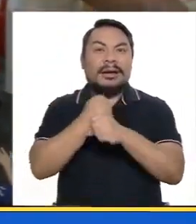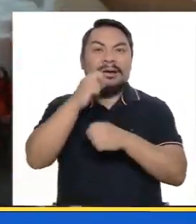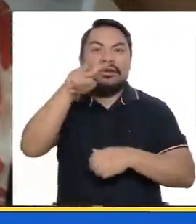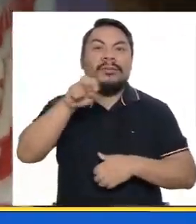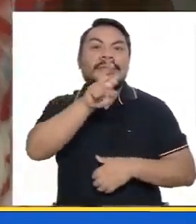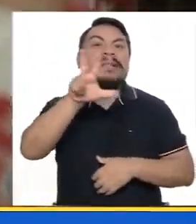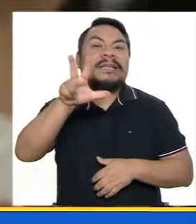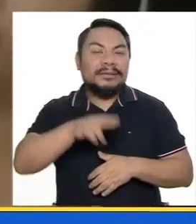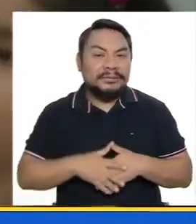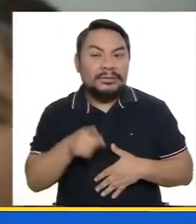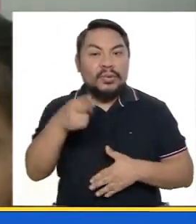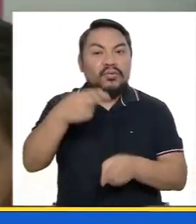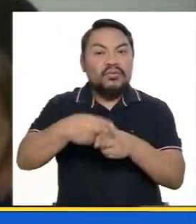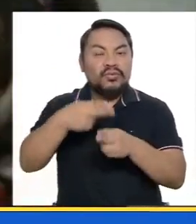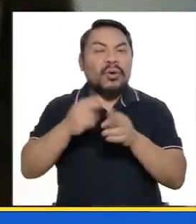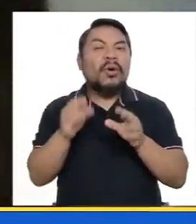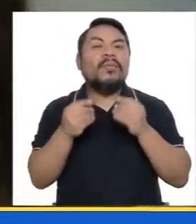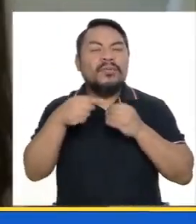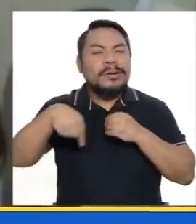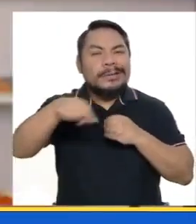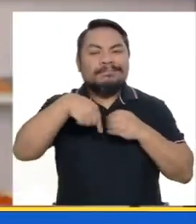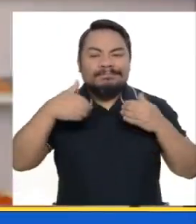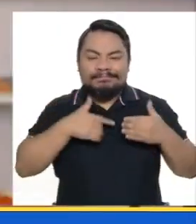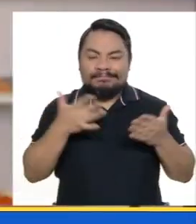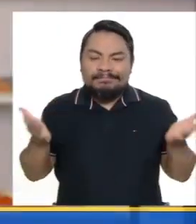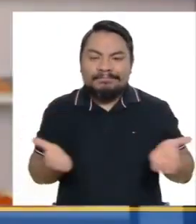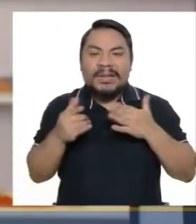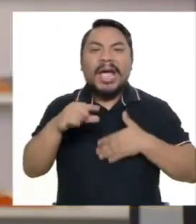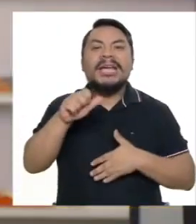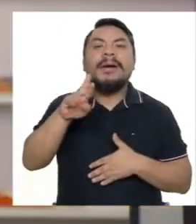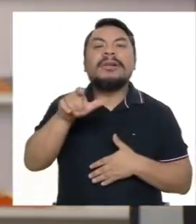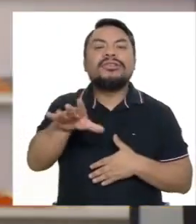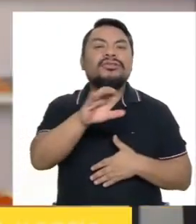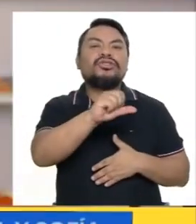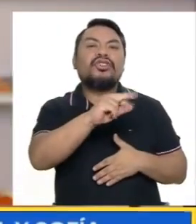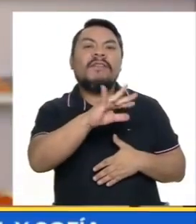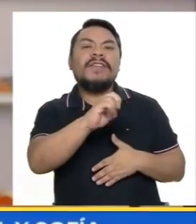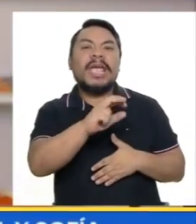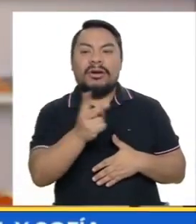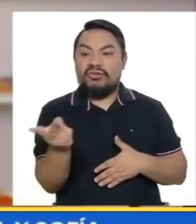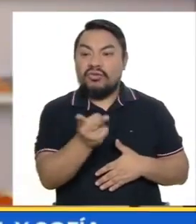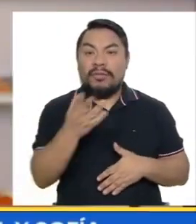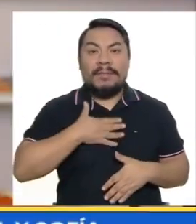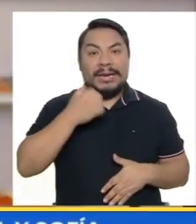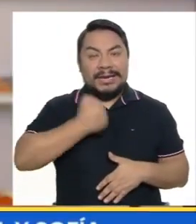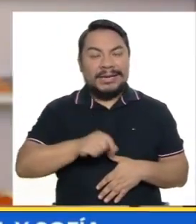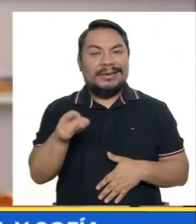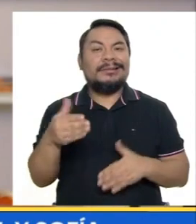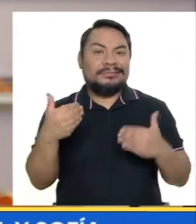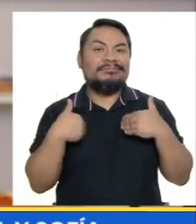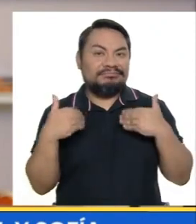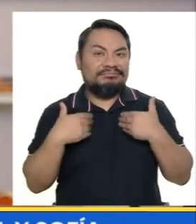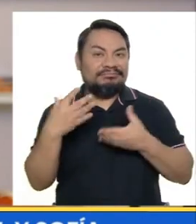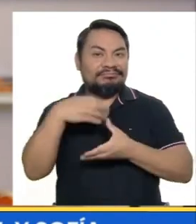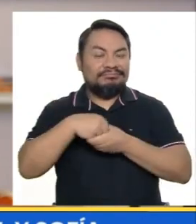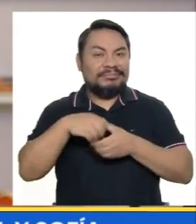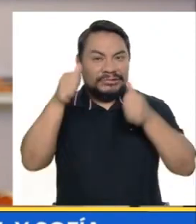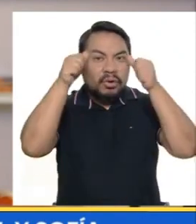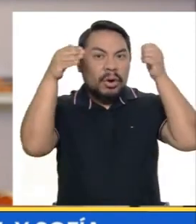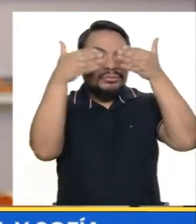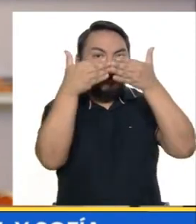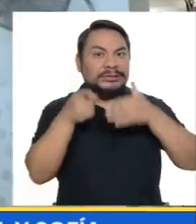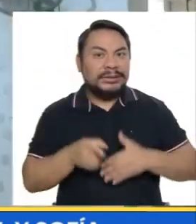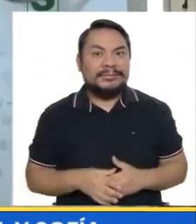y el nombre va por esta motivación por Gabriel y Sofía Son mis dos hijos que tienen el trastorno del